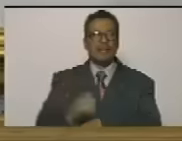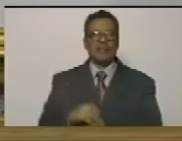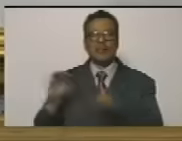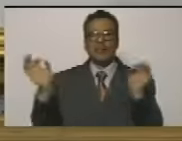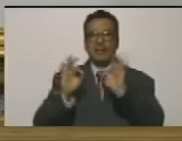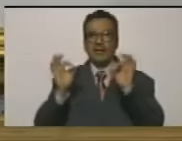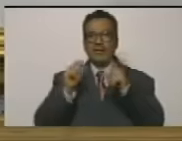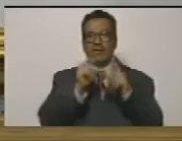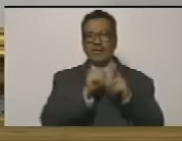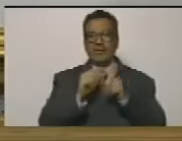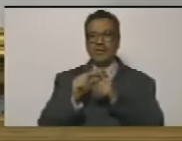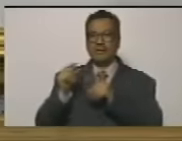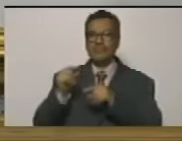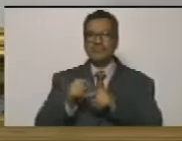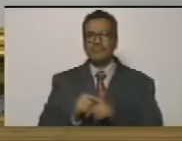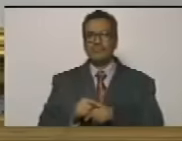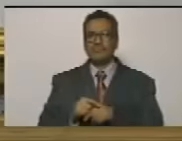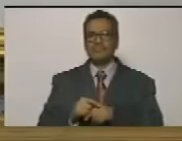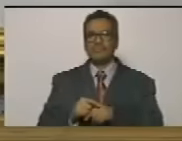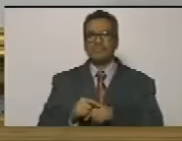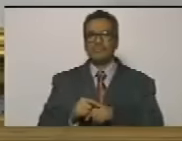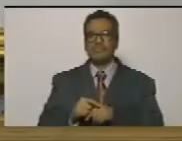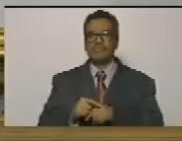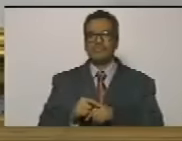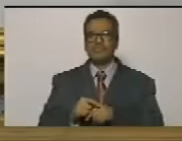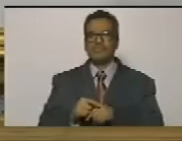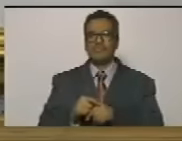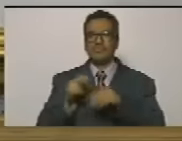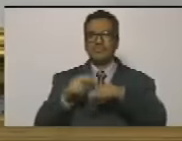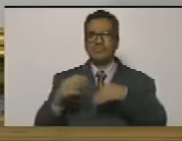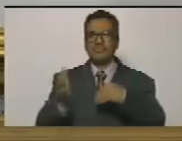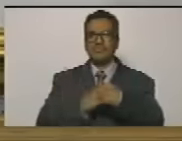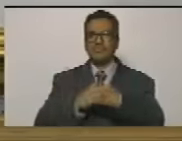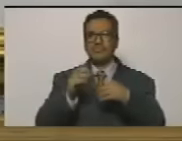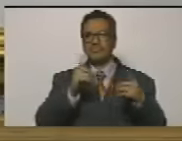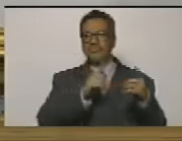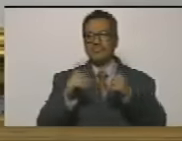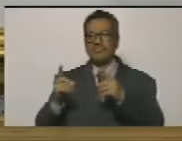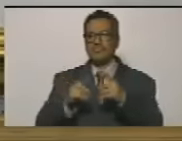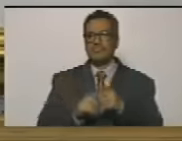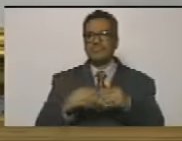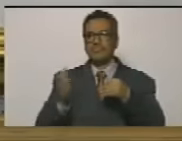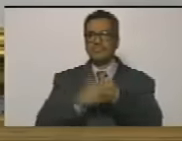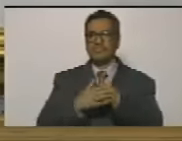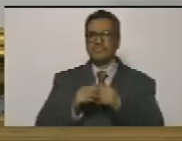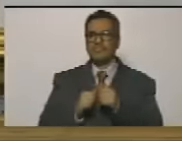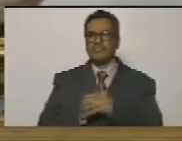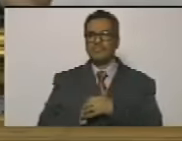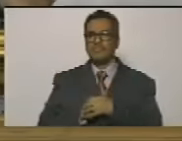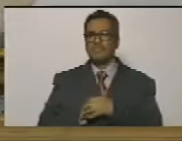hay nadie más anotado en el derecho de palabra se va a cerrar el debate se cierra